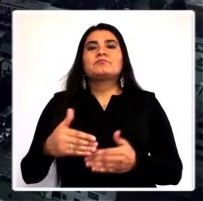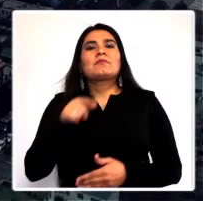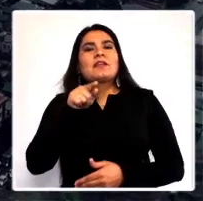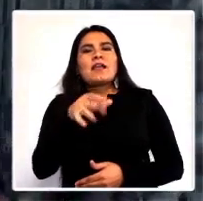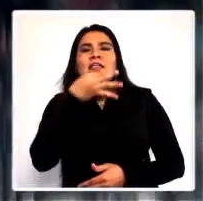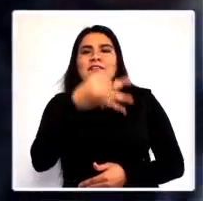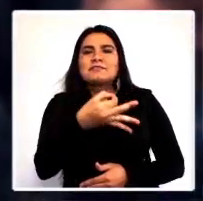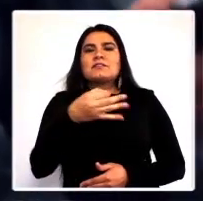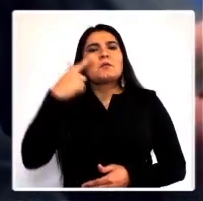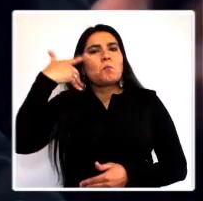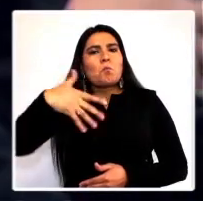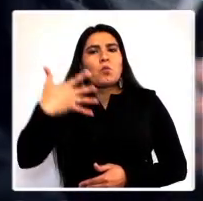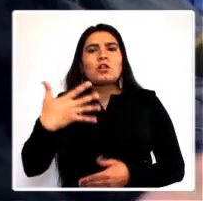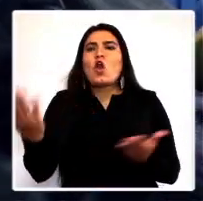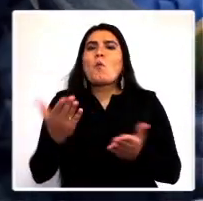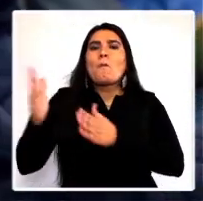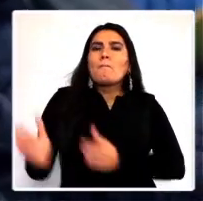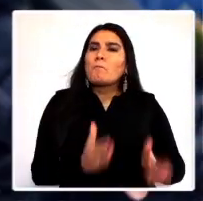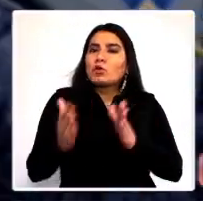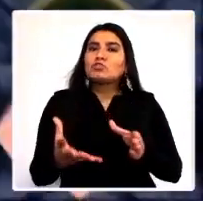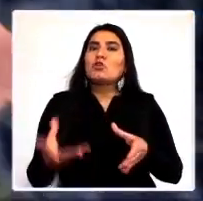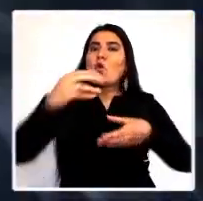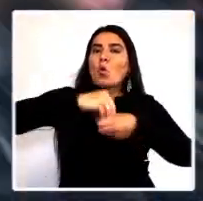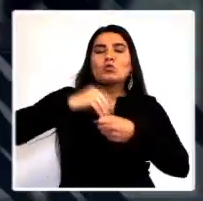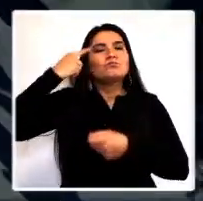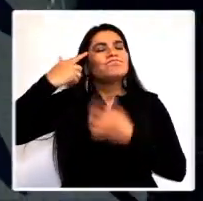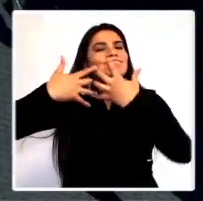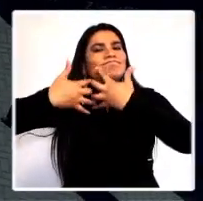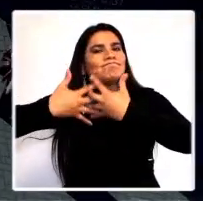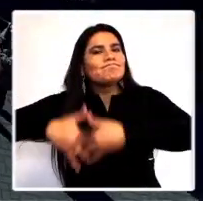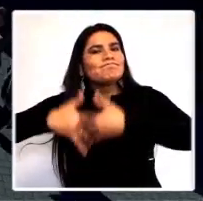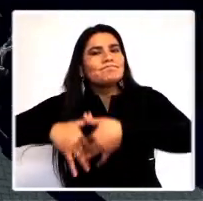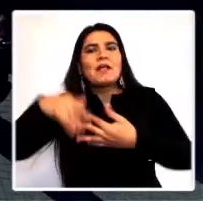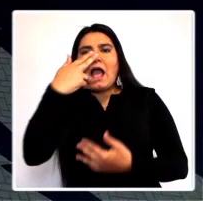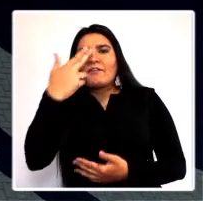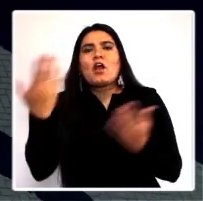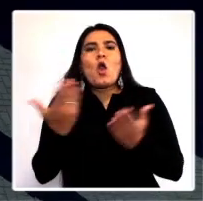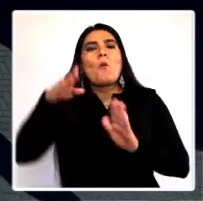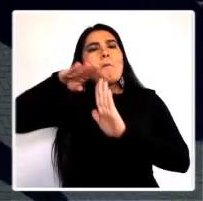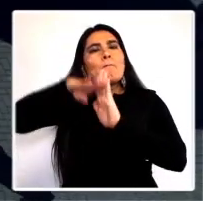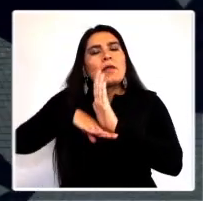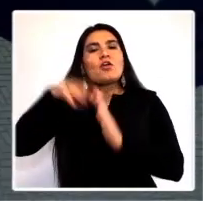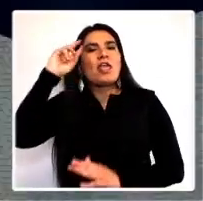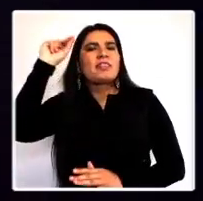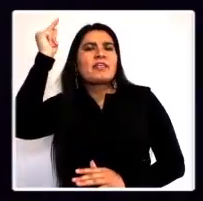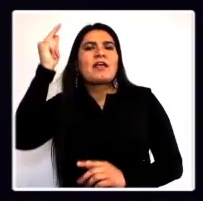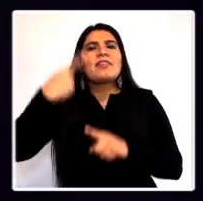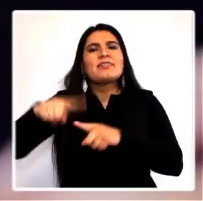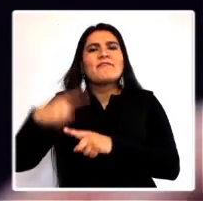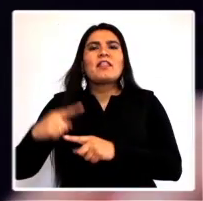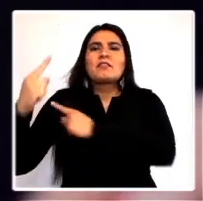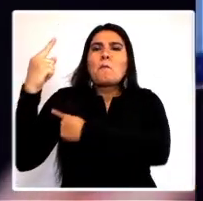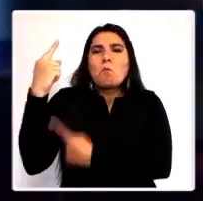Desalienar y concientizar se plantean como procesos que forman parte de la reflexión que busca contrarrestar los efectos ideológicos de las